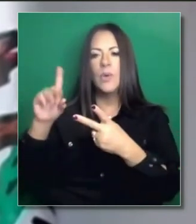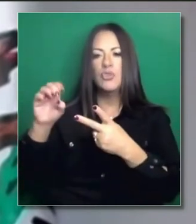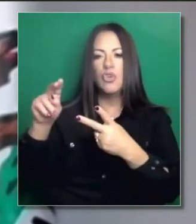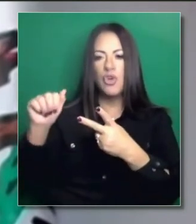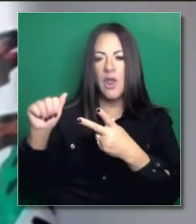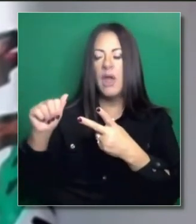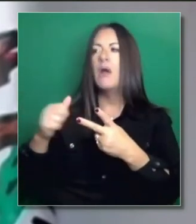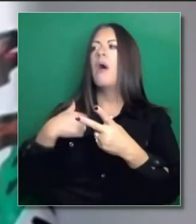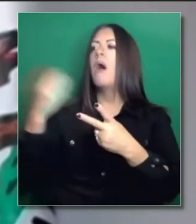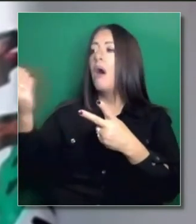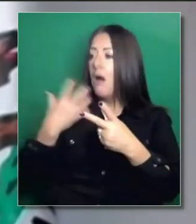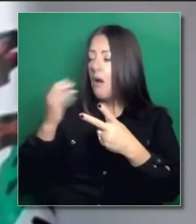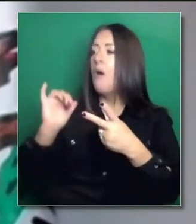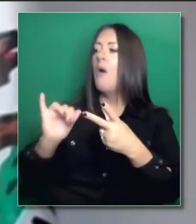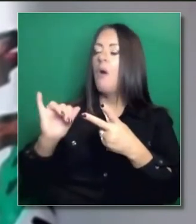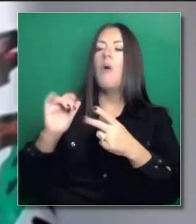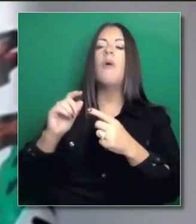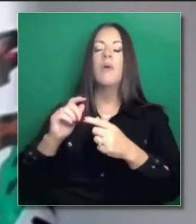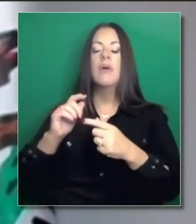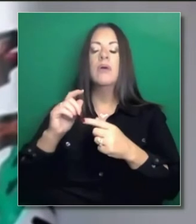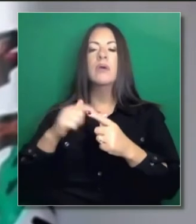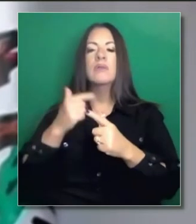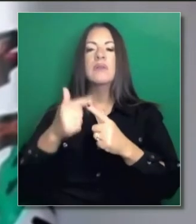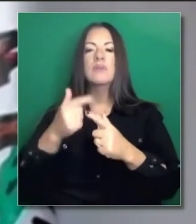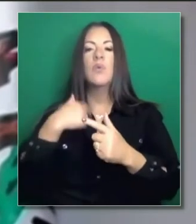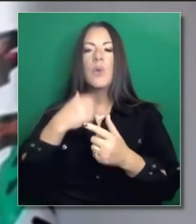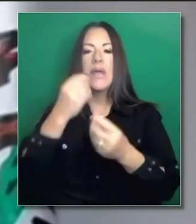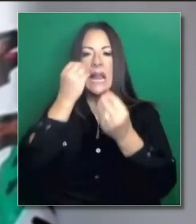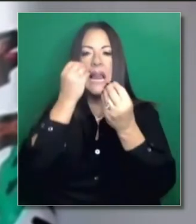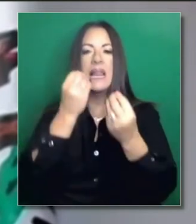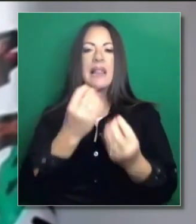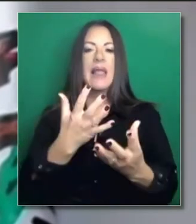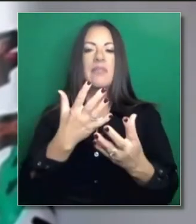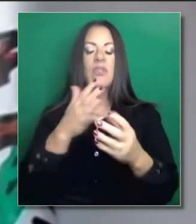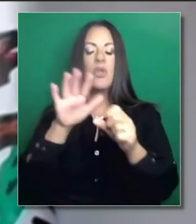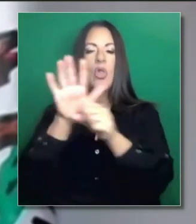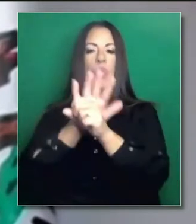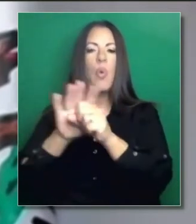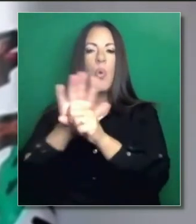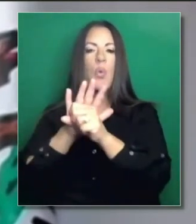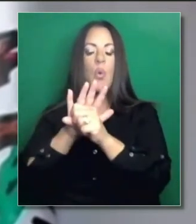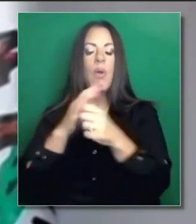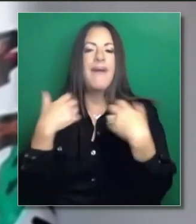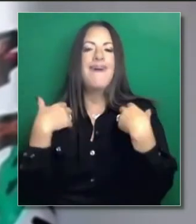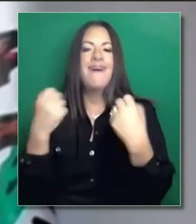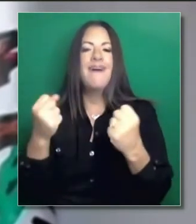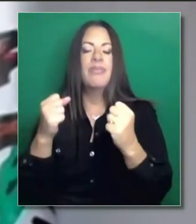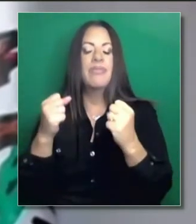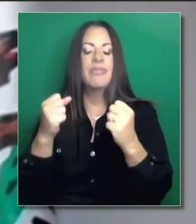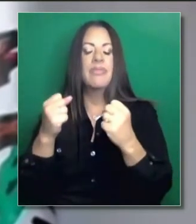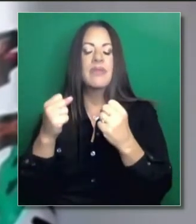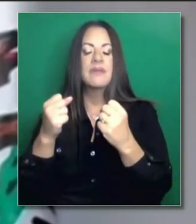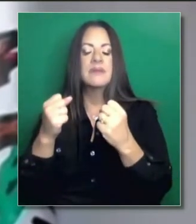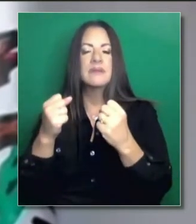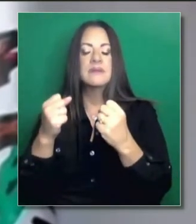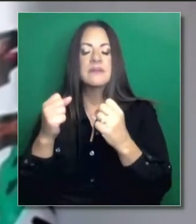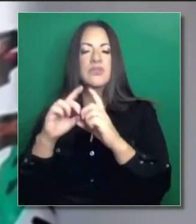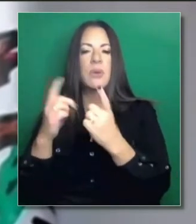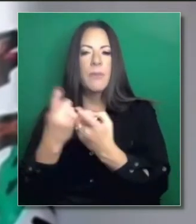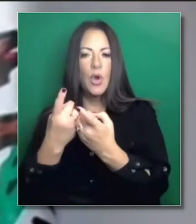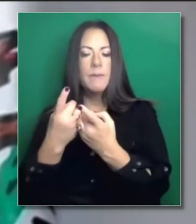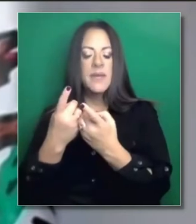esas cantidades en base a una serie de factores en las